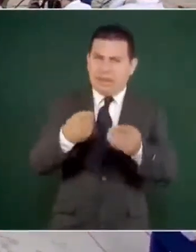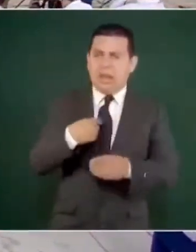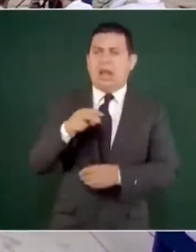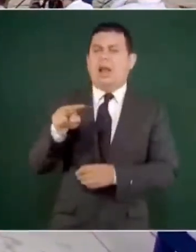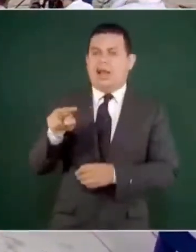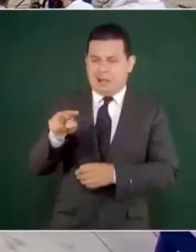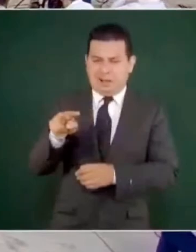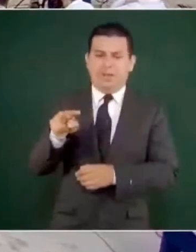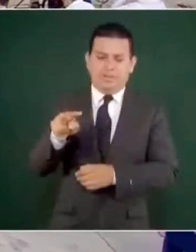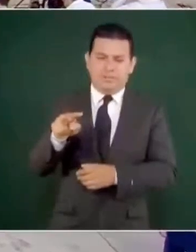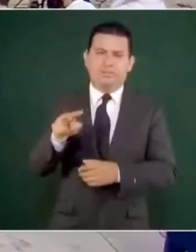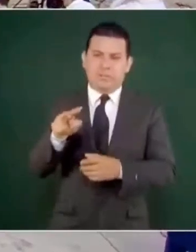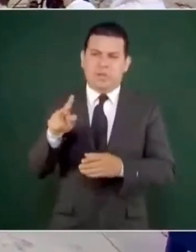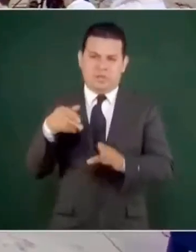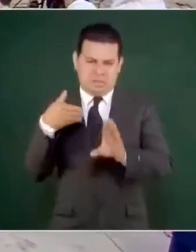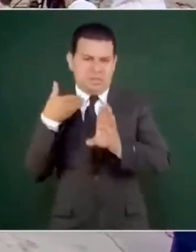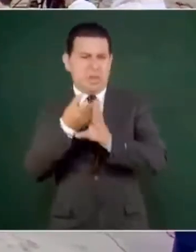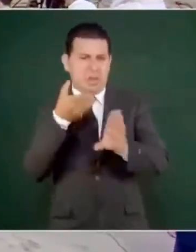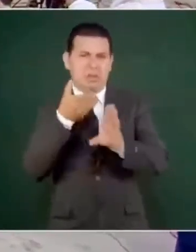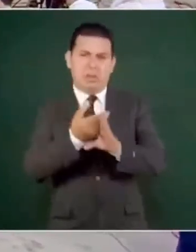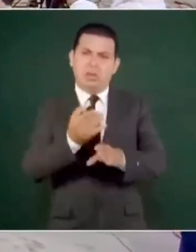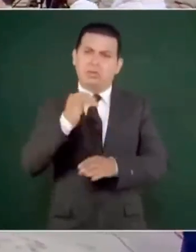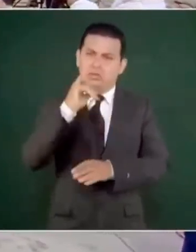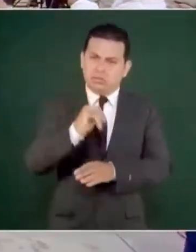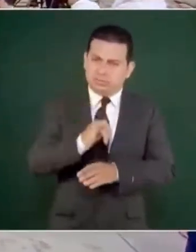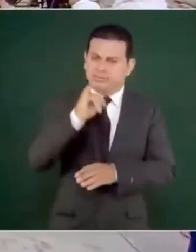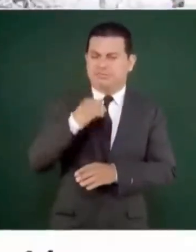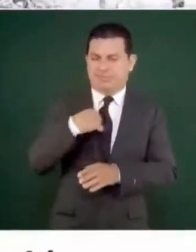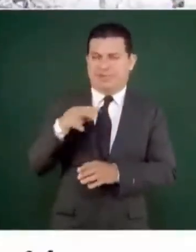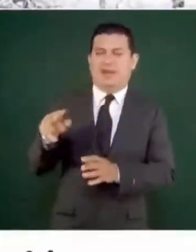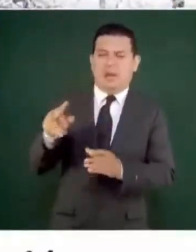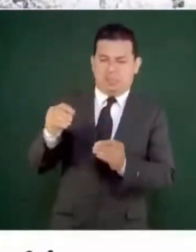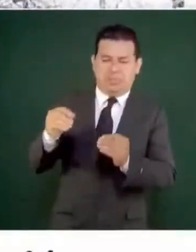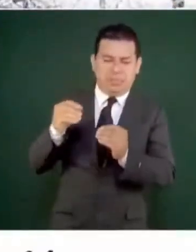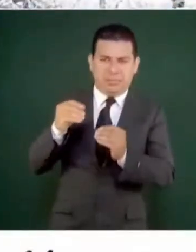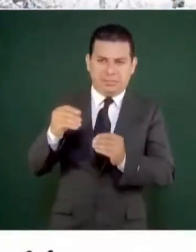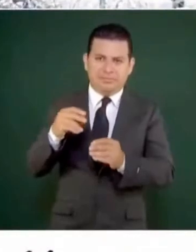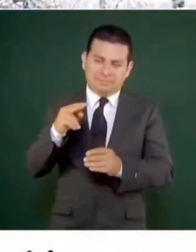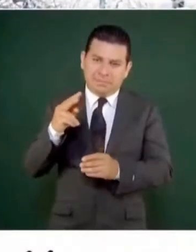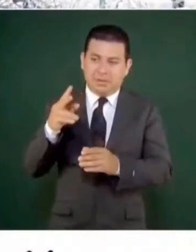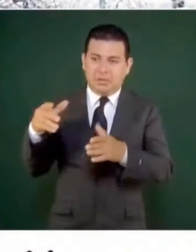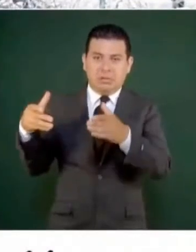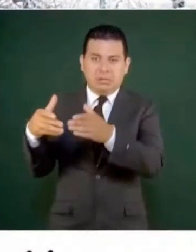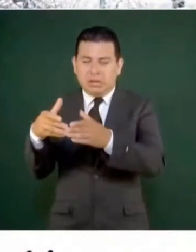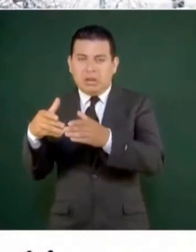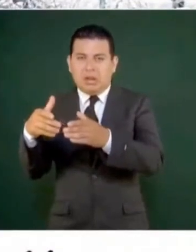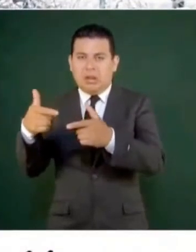periodismo muy crítico, muy profesional, muy objetivo,